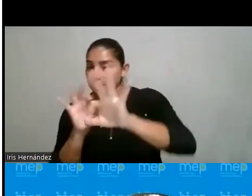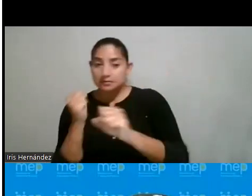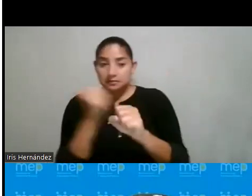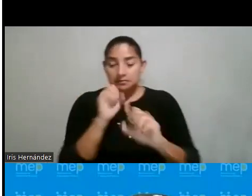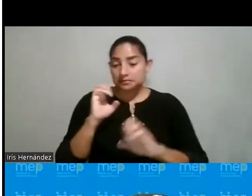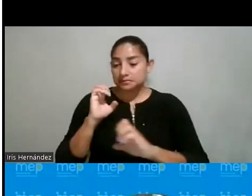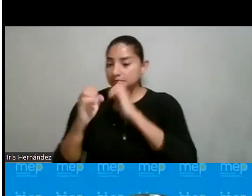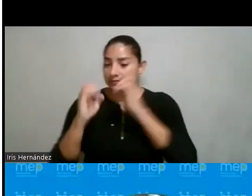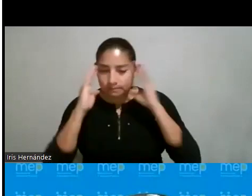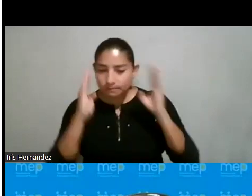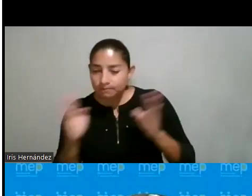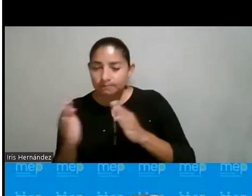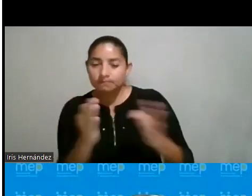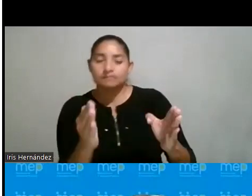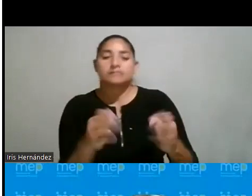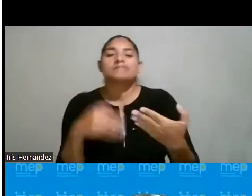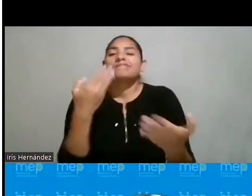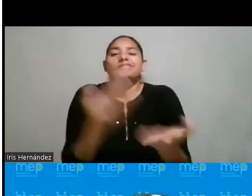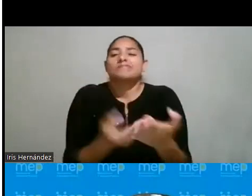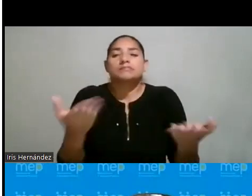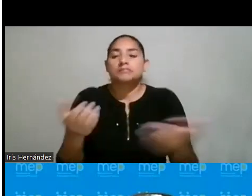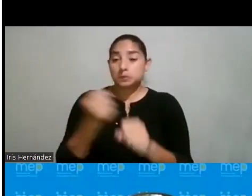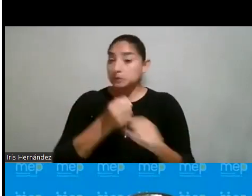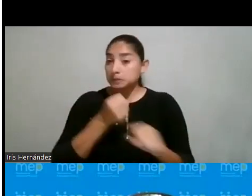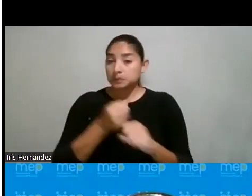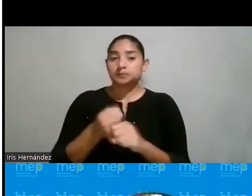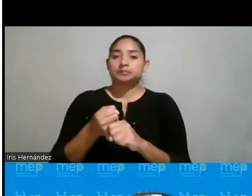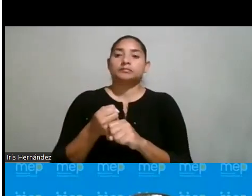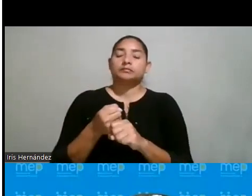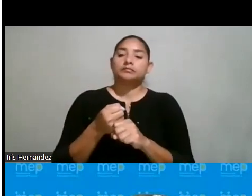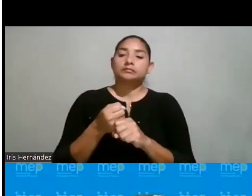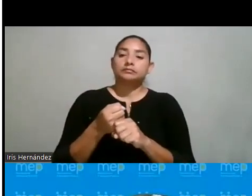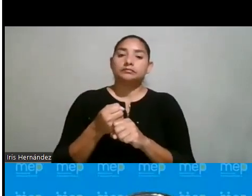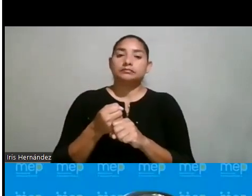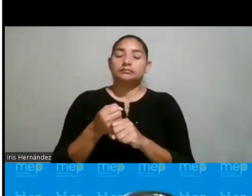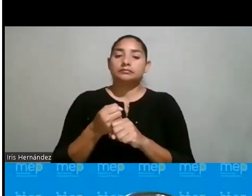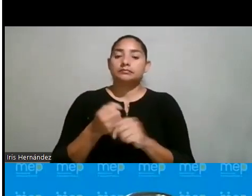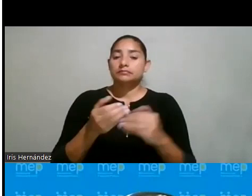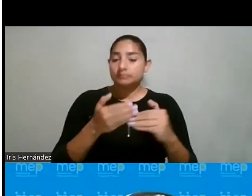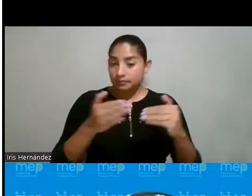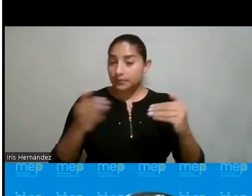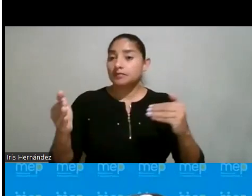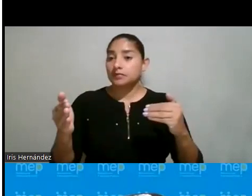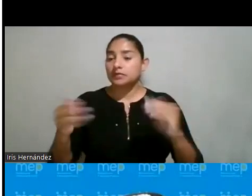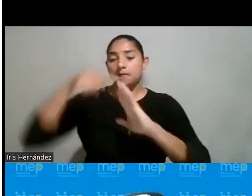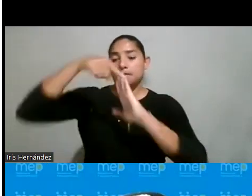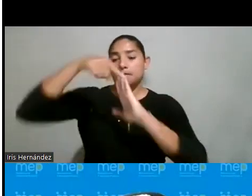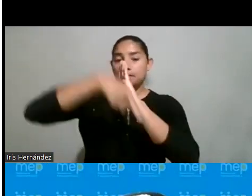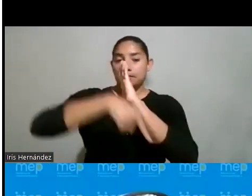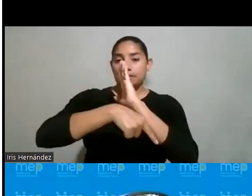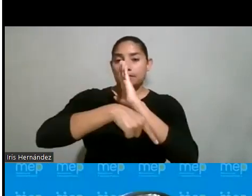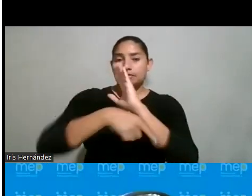obviamente esto lleva un trabajo tanto de amplitud como de profundidad en